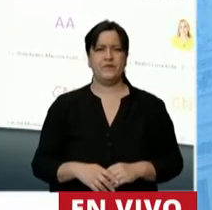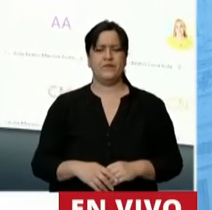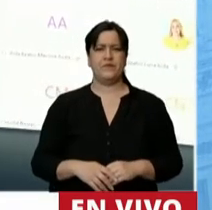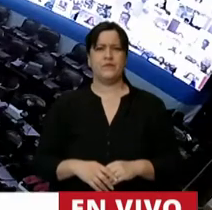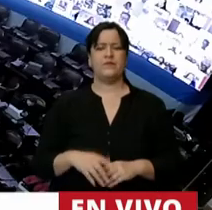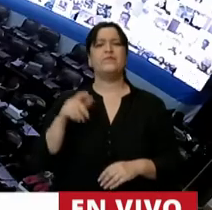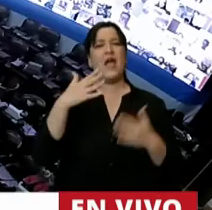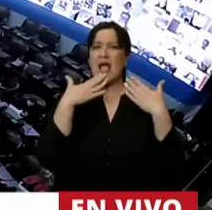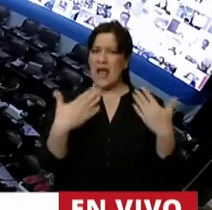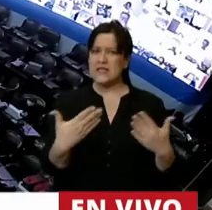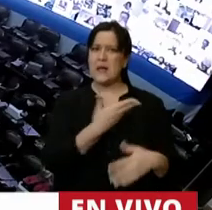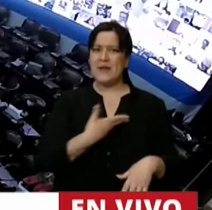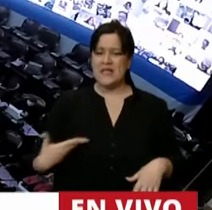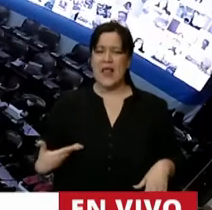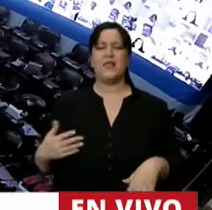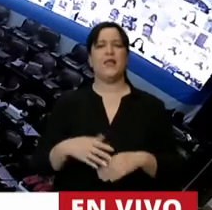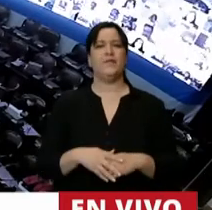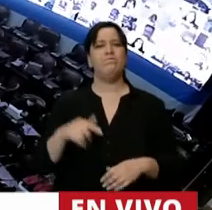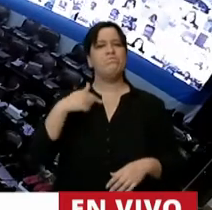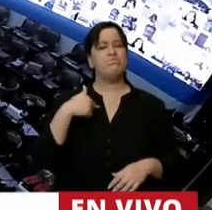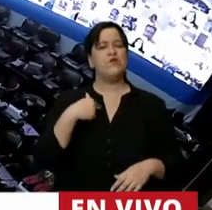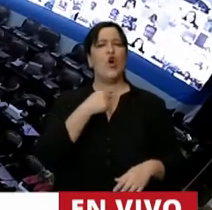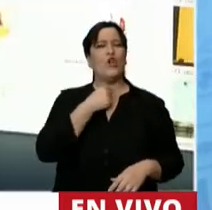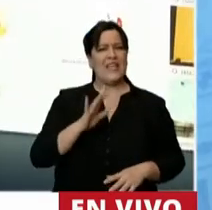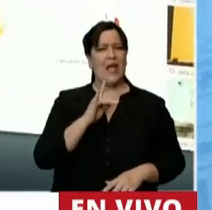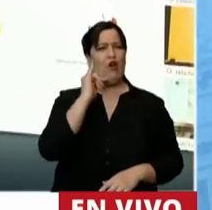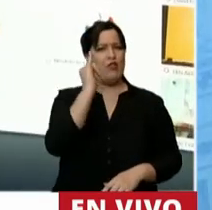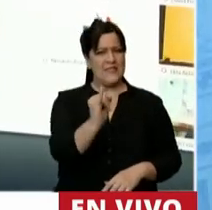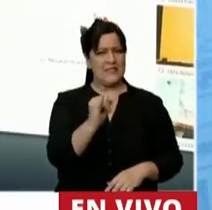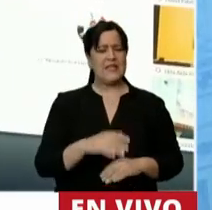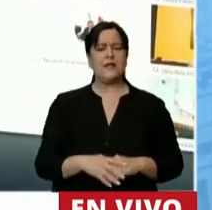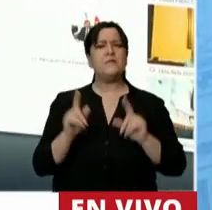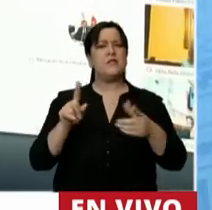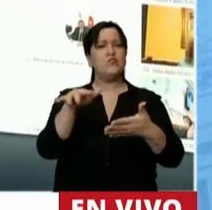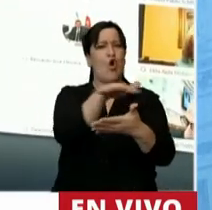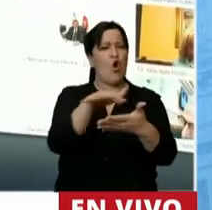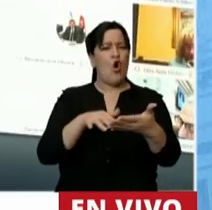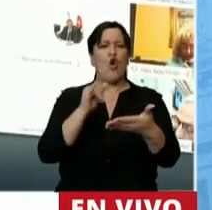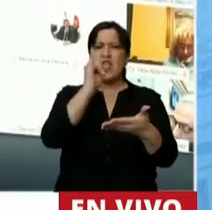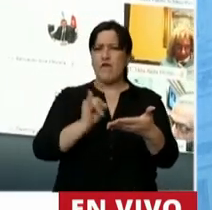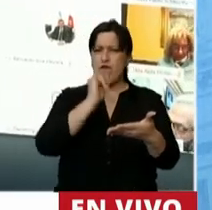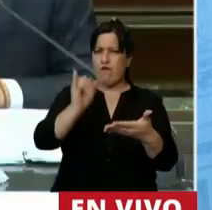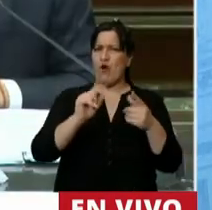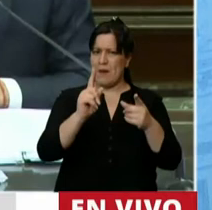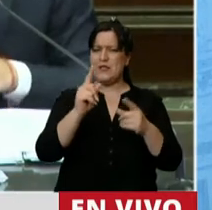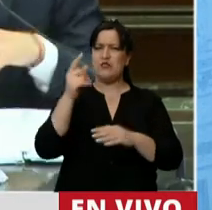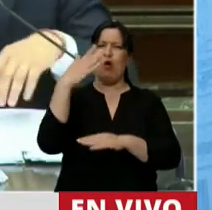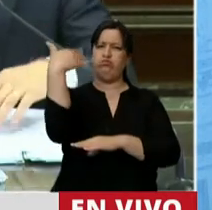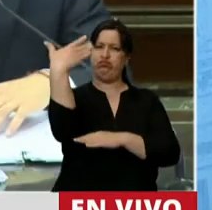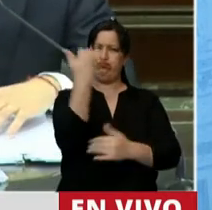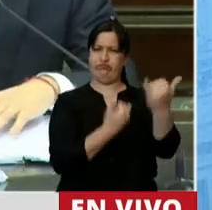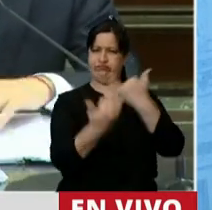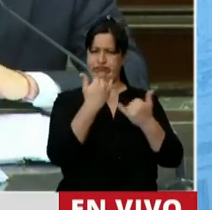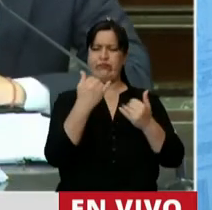Gracias, señor Presidente. Quiero inicialmente destacar el informe de gestión brindado por nuestro jefe de gabinete,